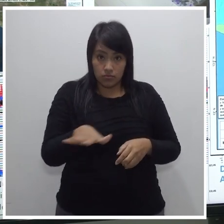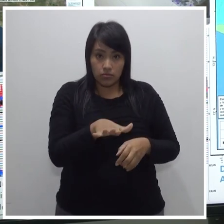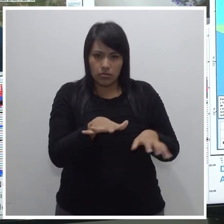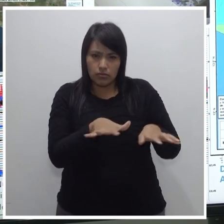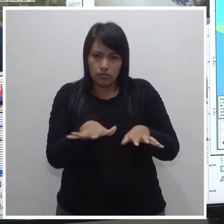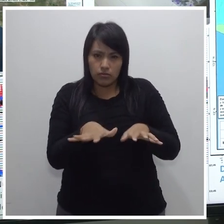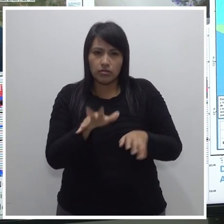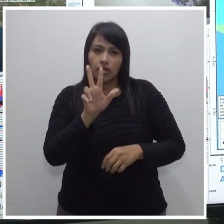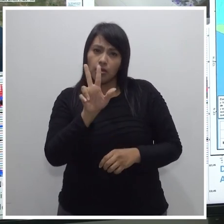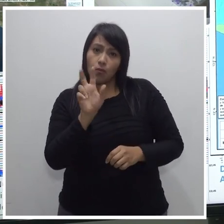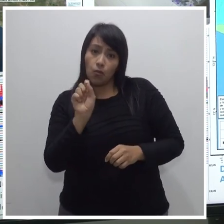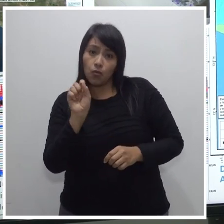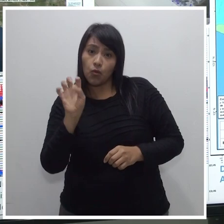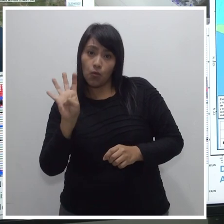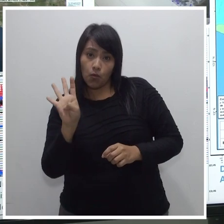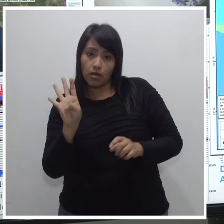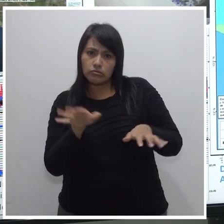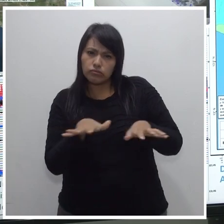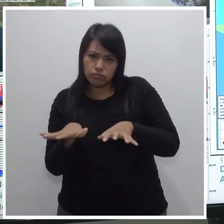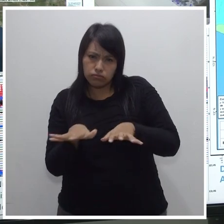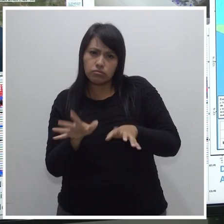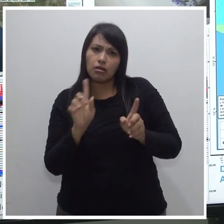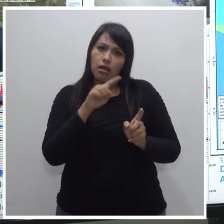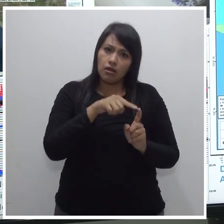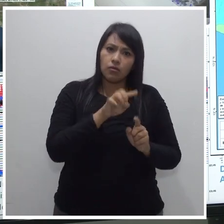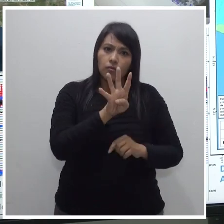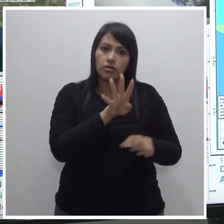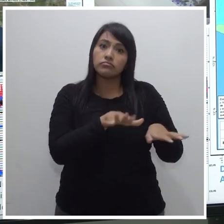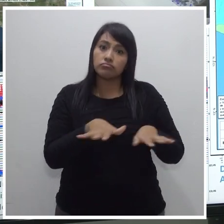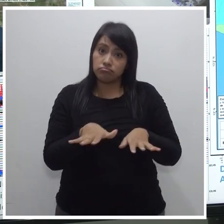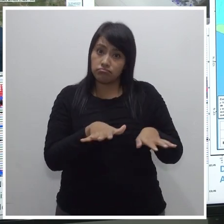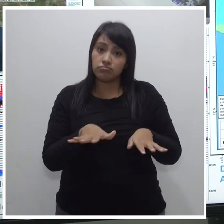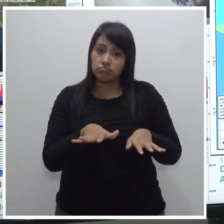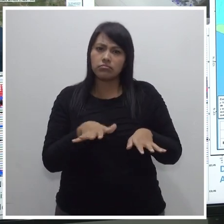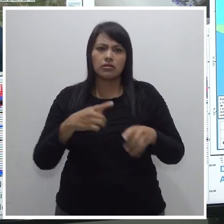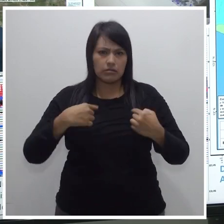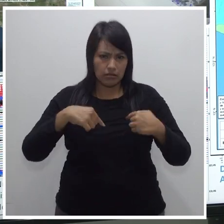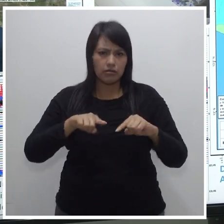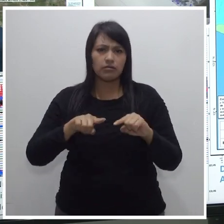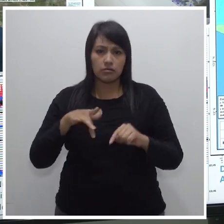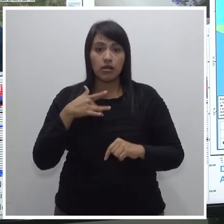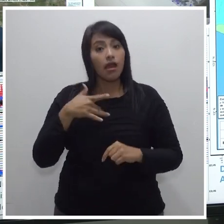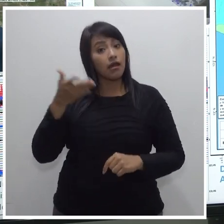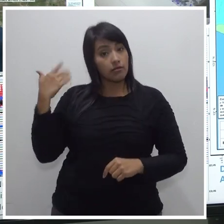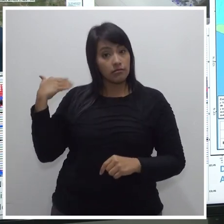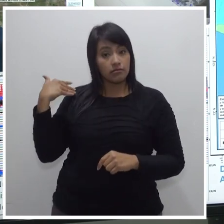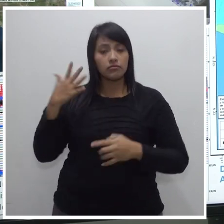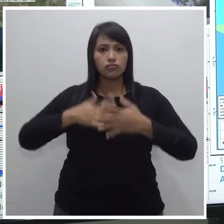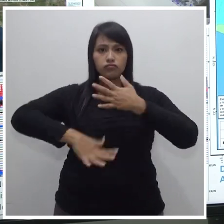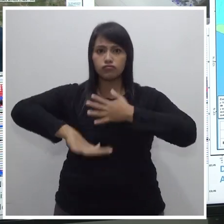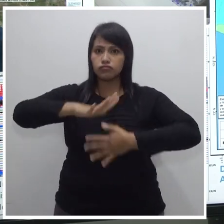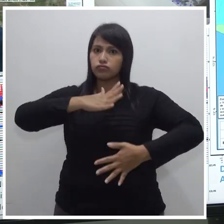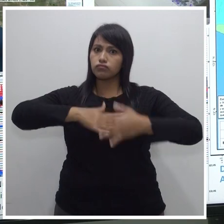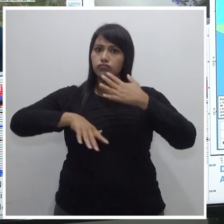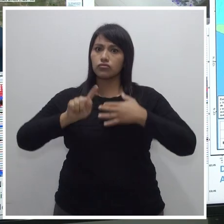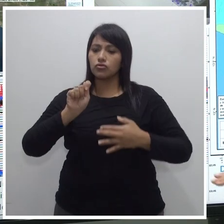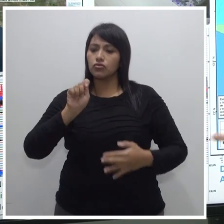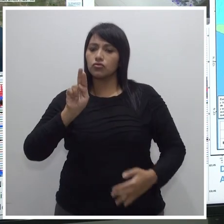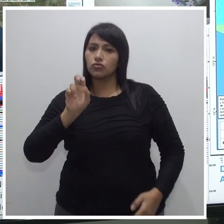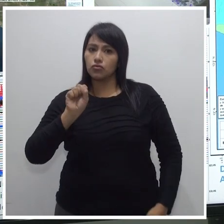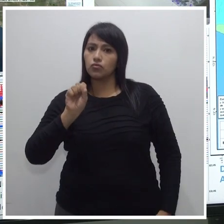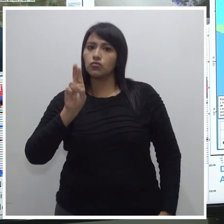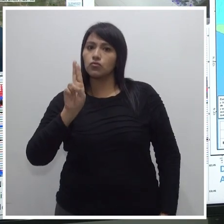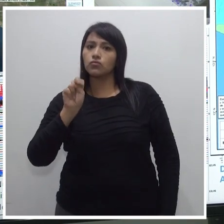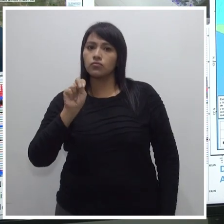en la escala de Richter. Vamos a seguir sintiendo esto. Hicimos una alerta de tsunami porque es el protocolo que cualquier